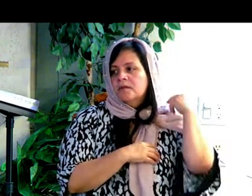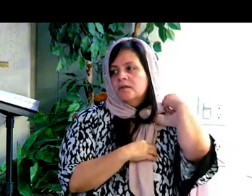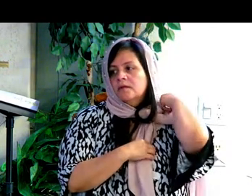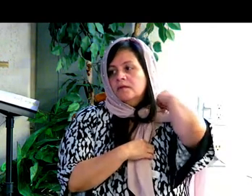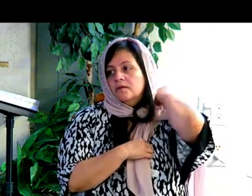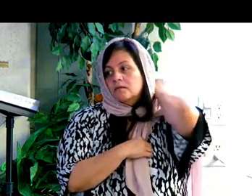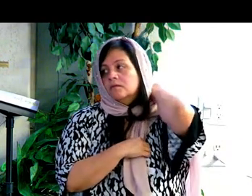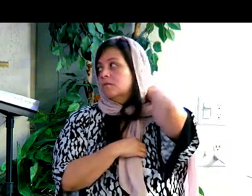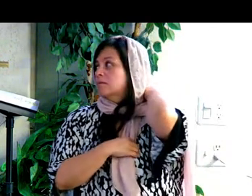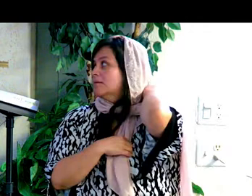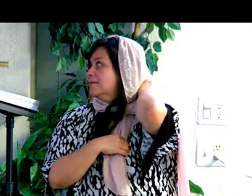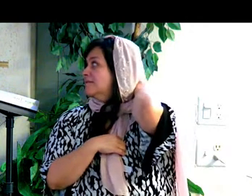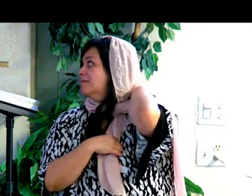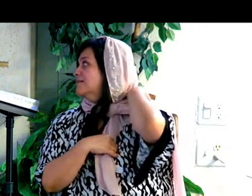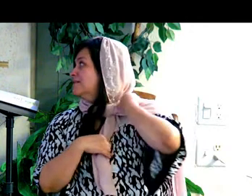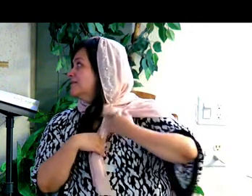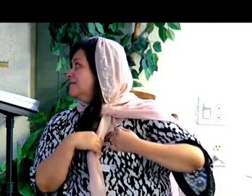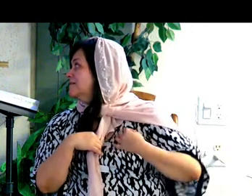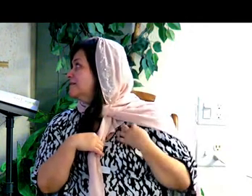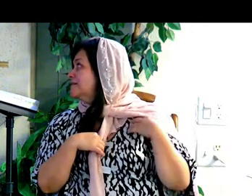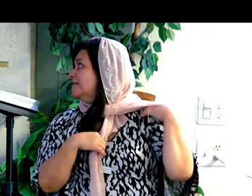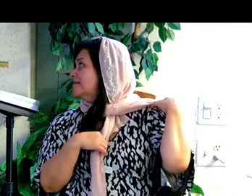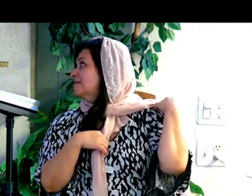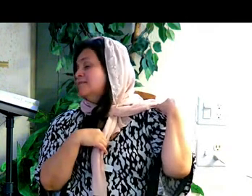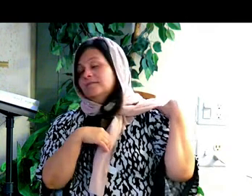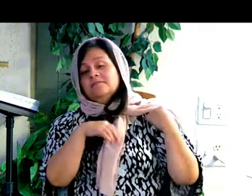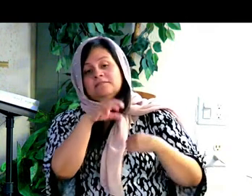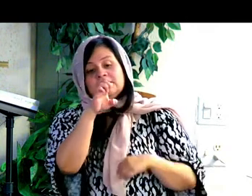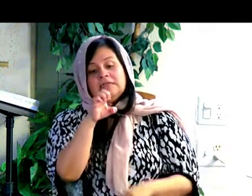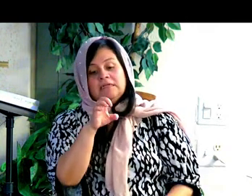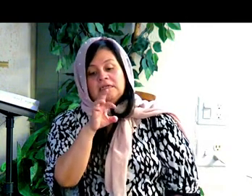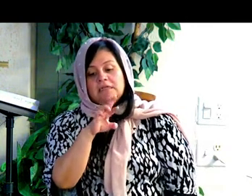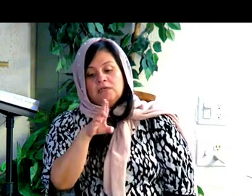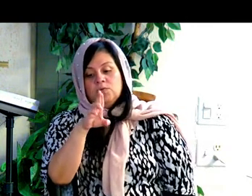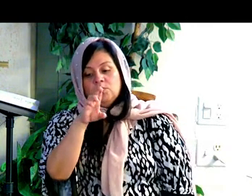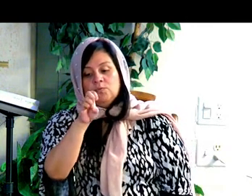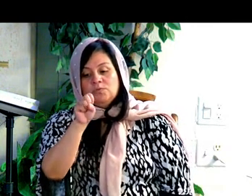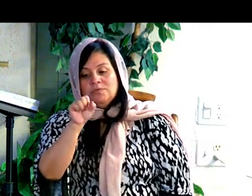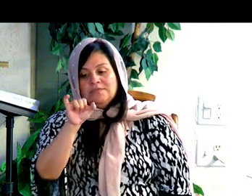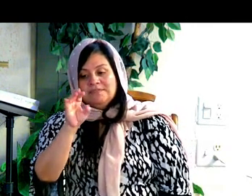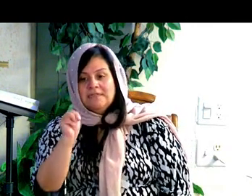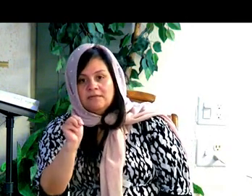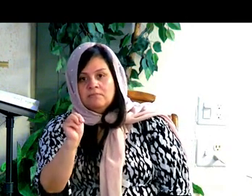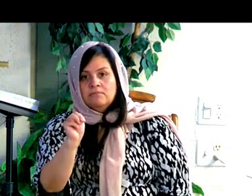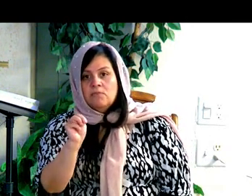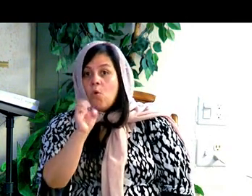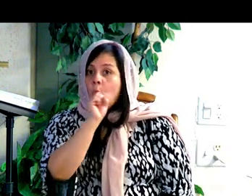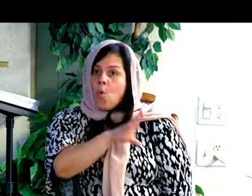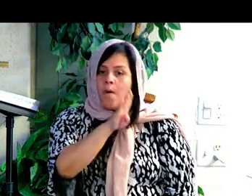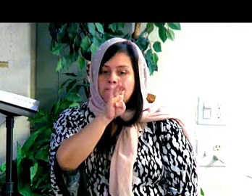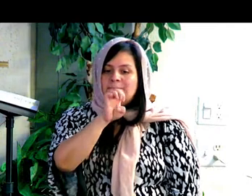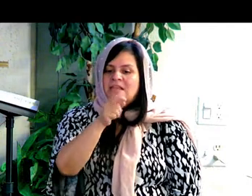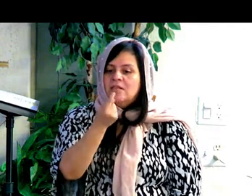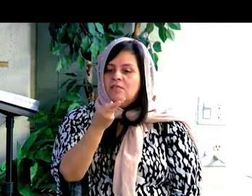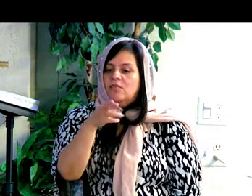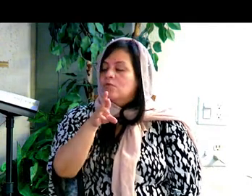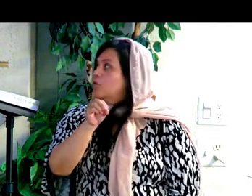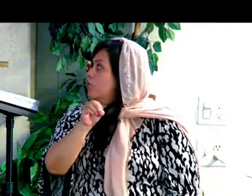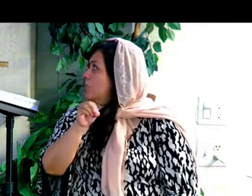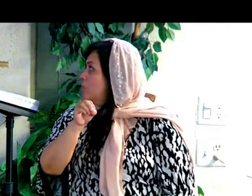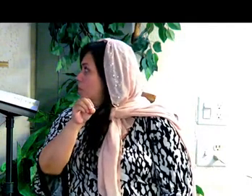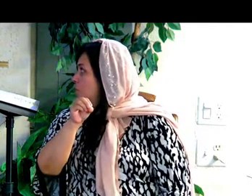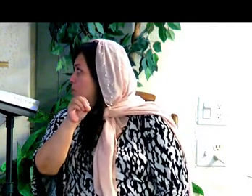betrothal, the erusin. El erusin, o el compromiso. And then come the